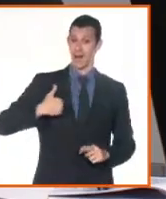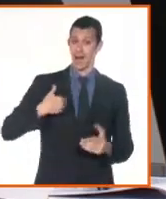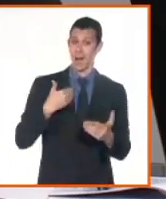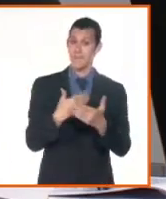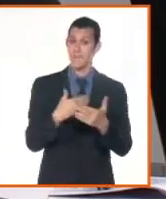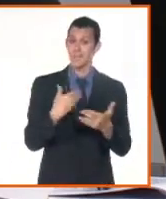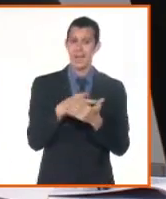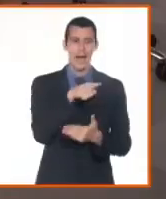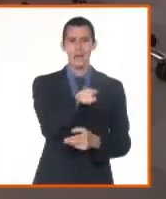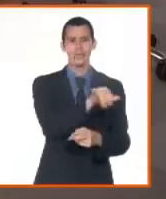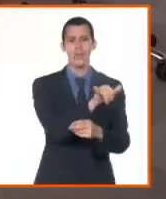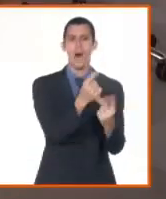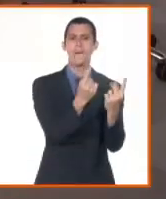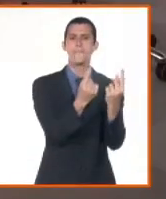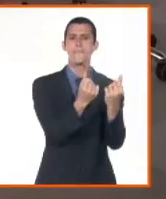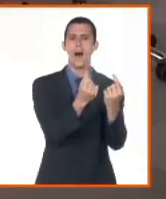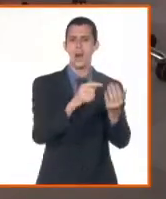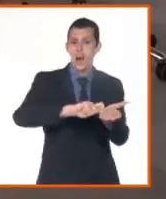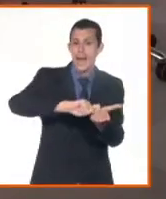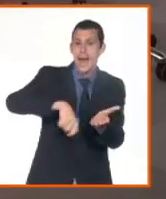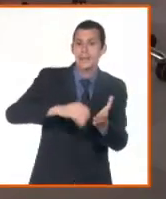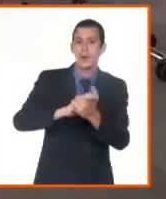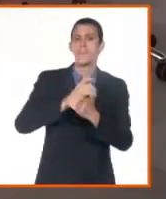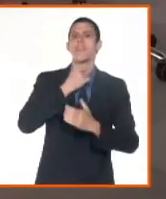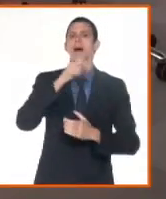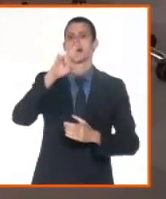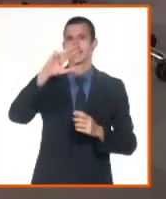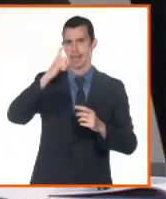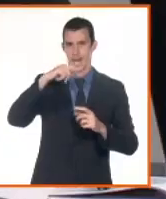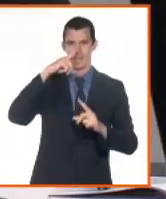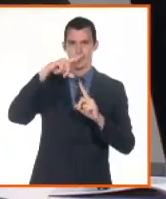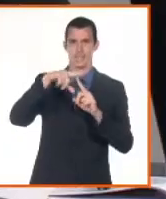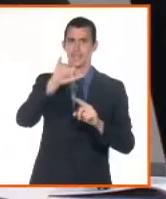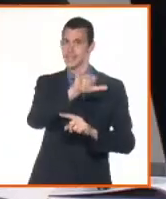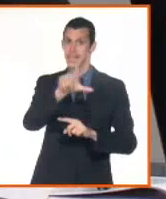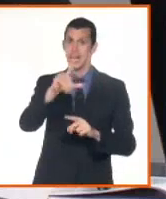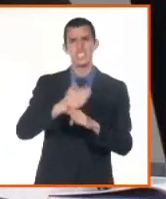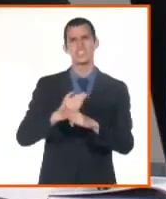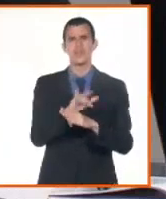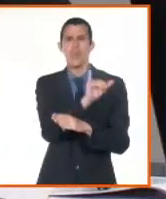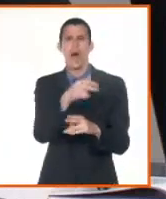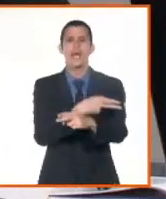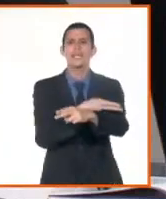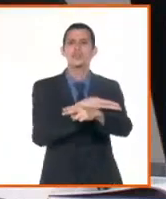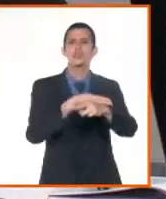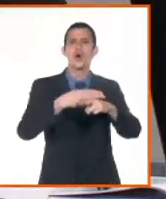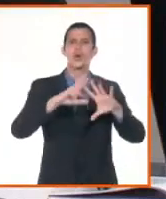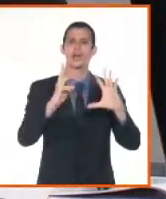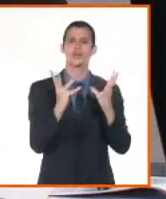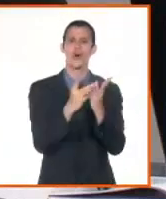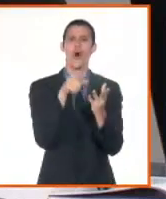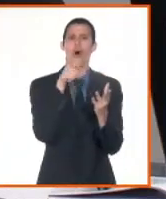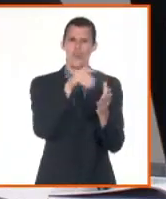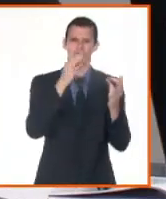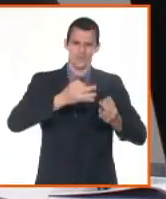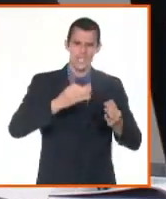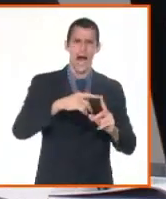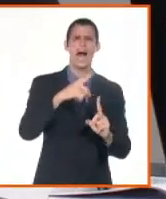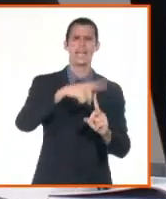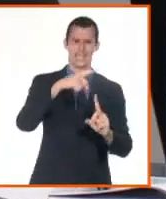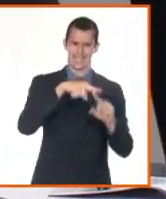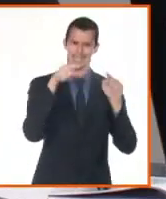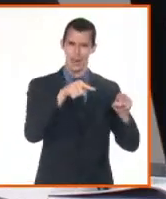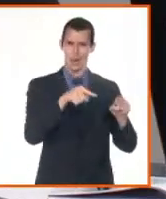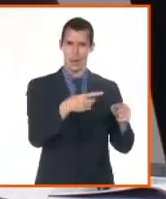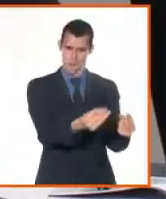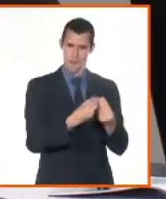Civil, que es el registro de personas naturales, hasta la muerte, por así decirlo, de ese actor